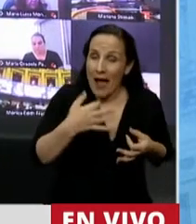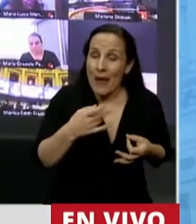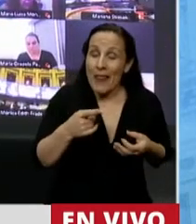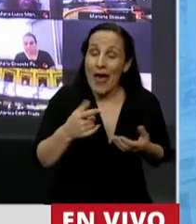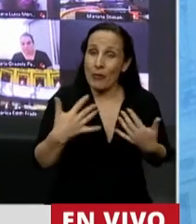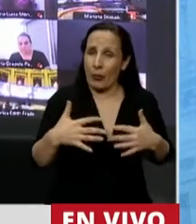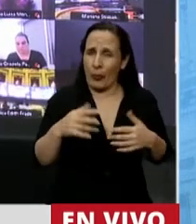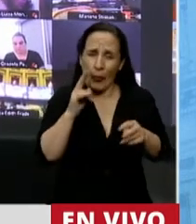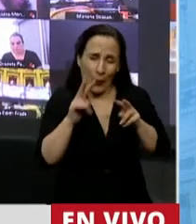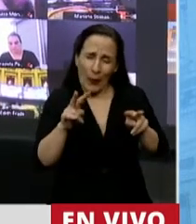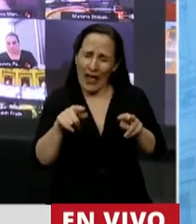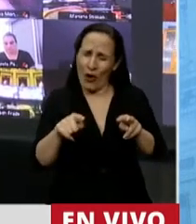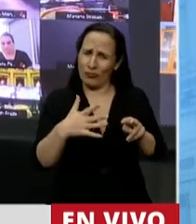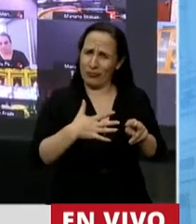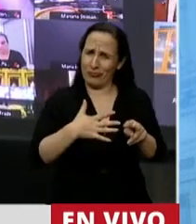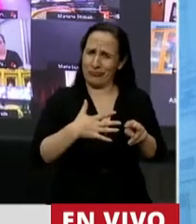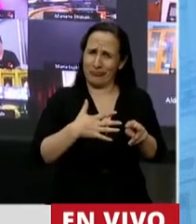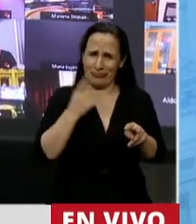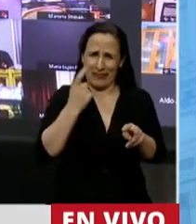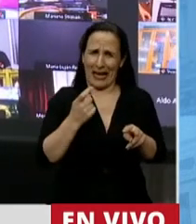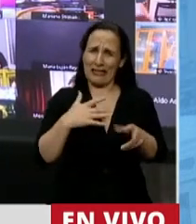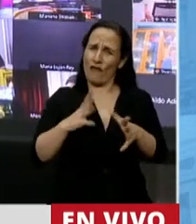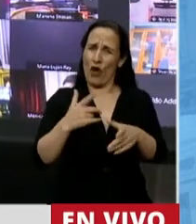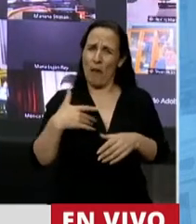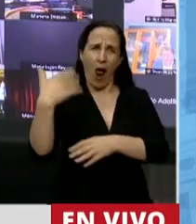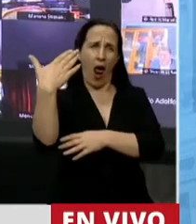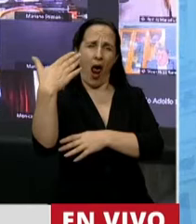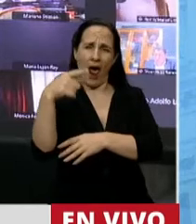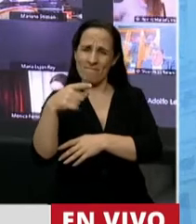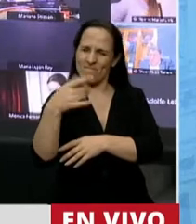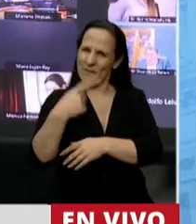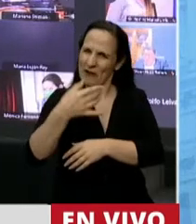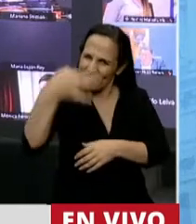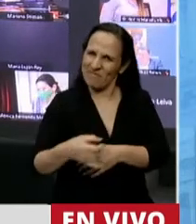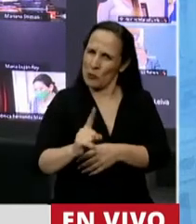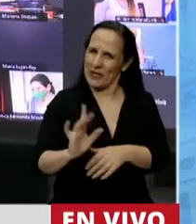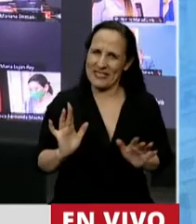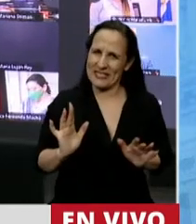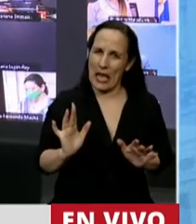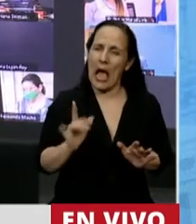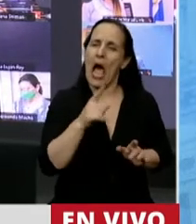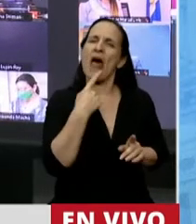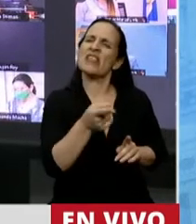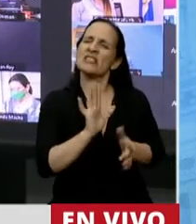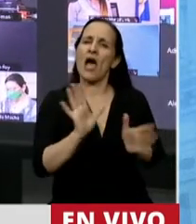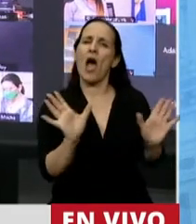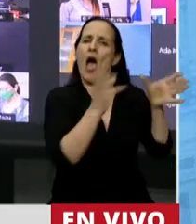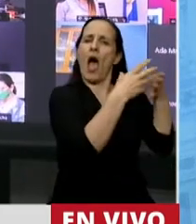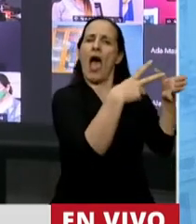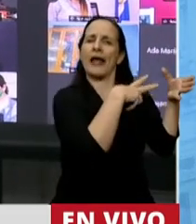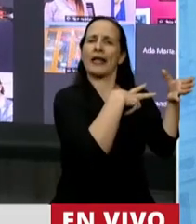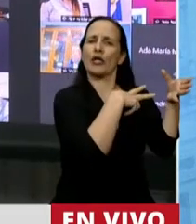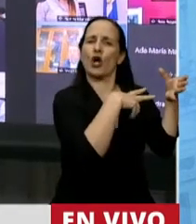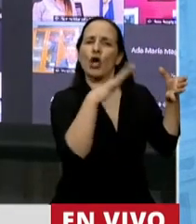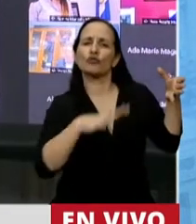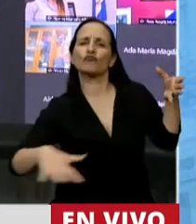ver cómo queremos imponer con un relato esta falsa creencia de que de un lado están los argentinos ricos y del